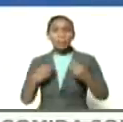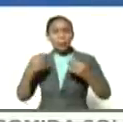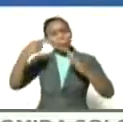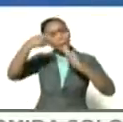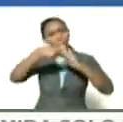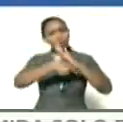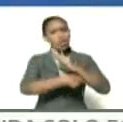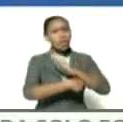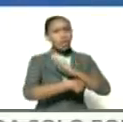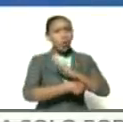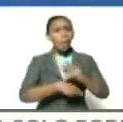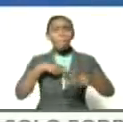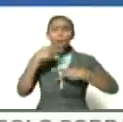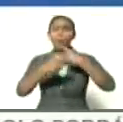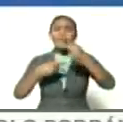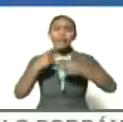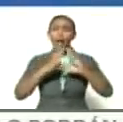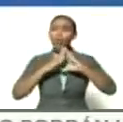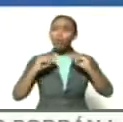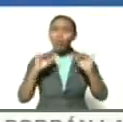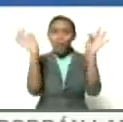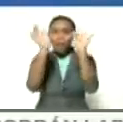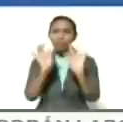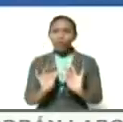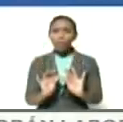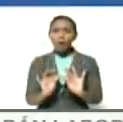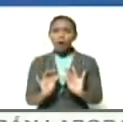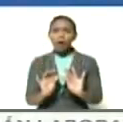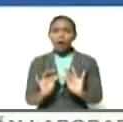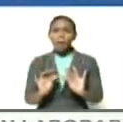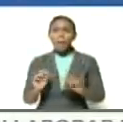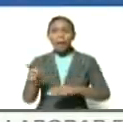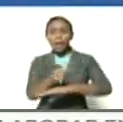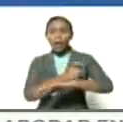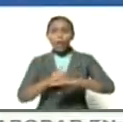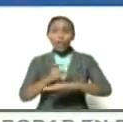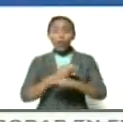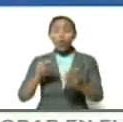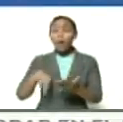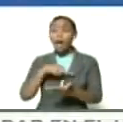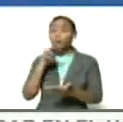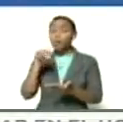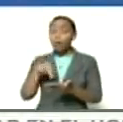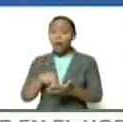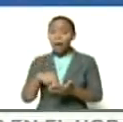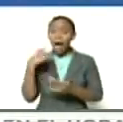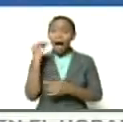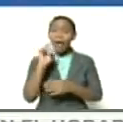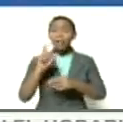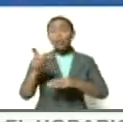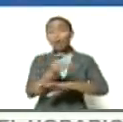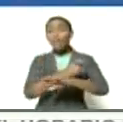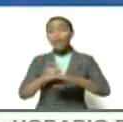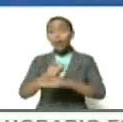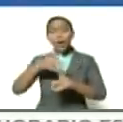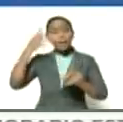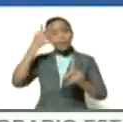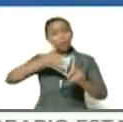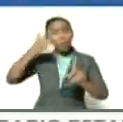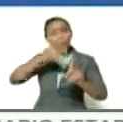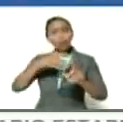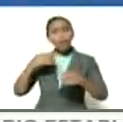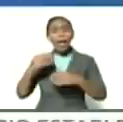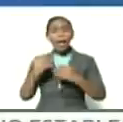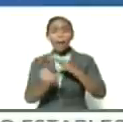profundización política de todos los mecanismos para que el gobierno nacional sea un gobierno instrumento del poder